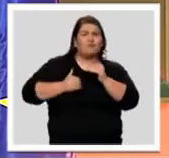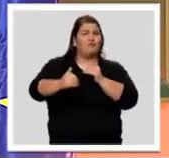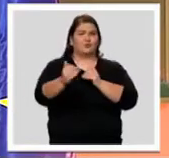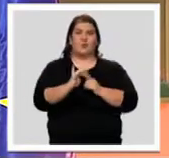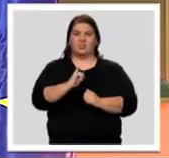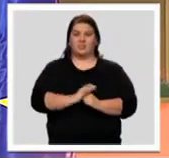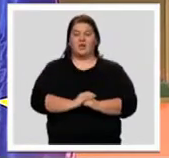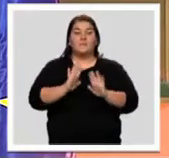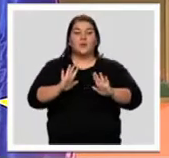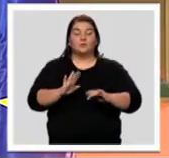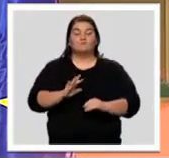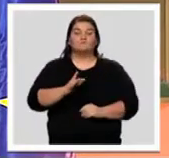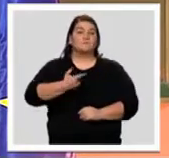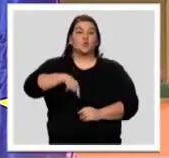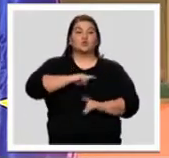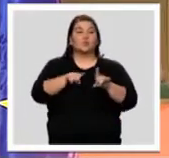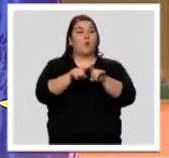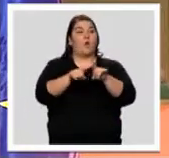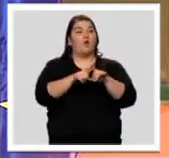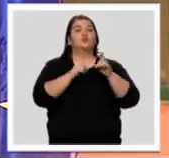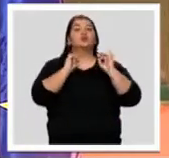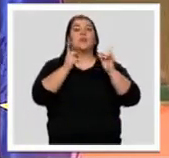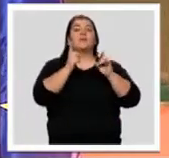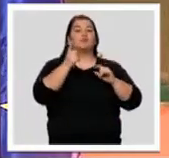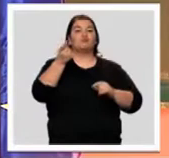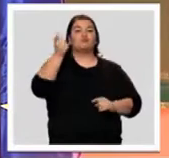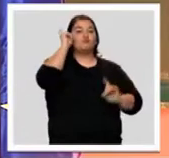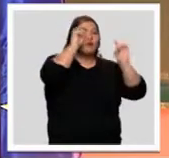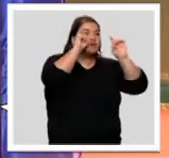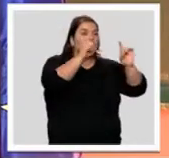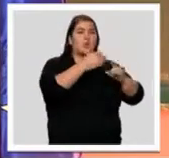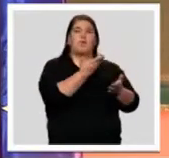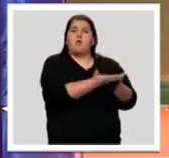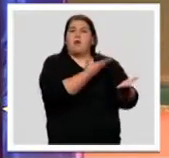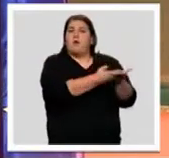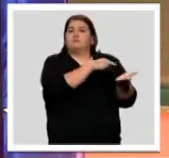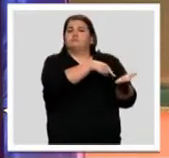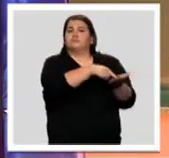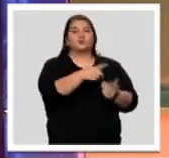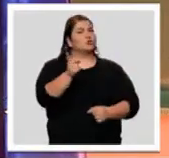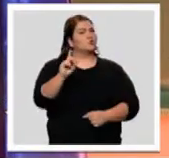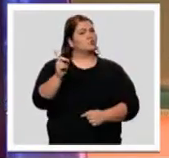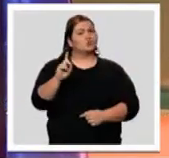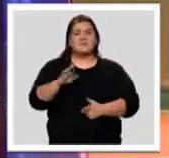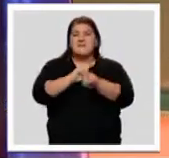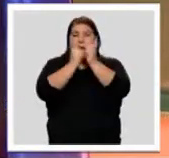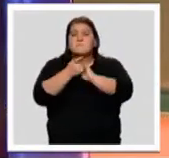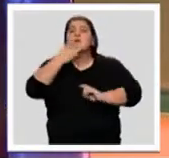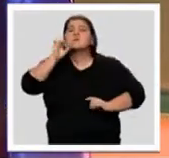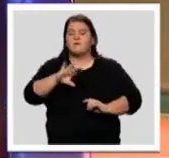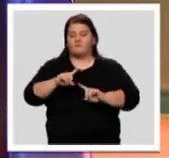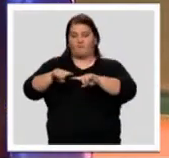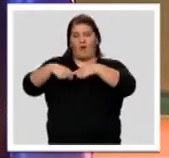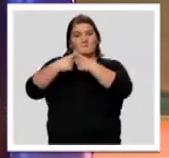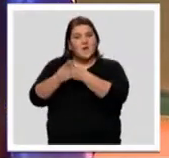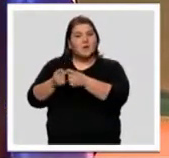años. Pero el cambio no podemos pedírselo solo a los profesores. El cambio debemos provocarlo nosotros en nuestras